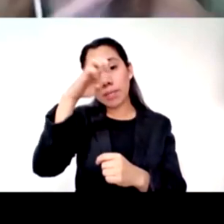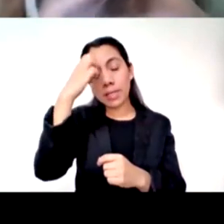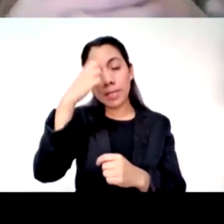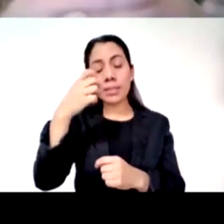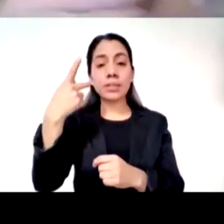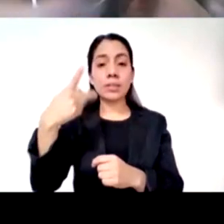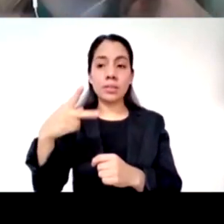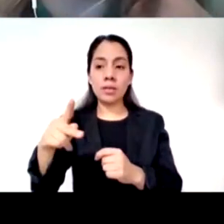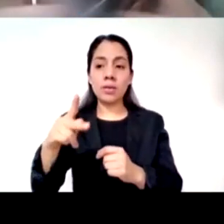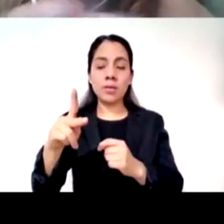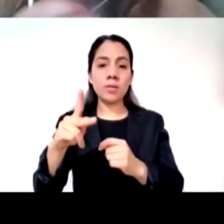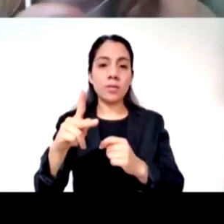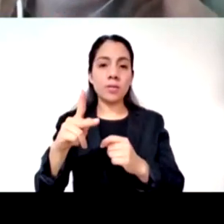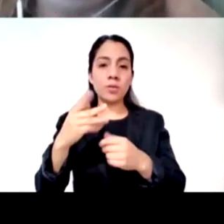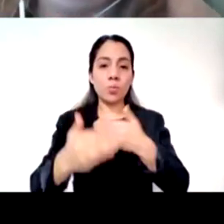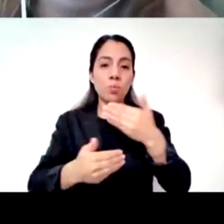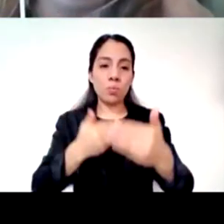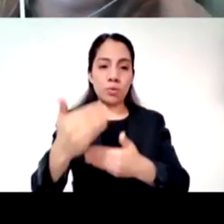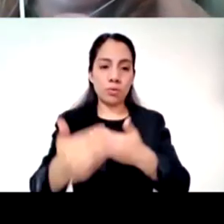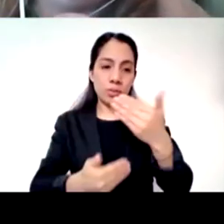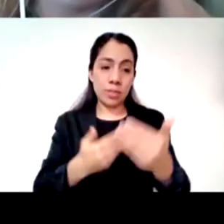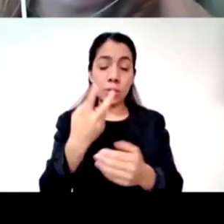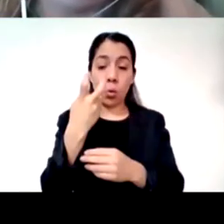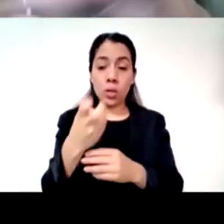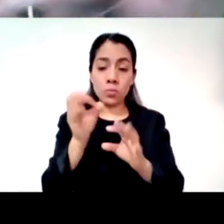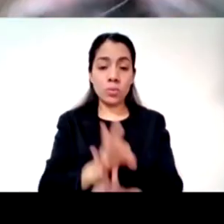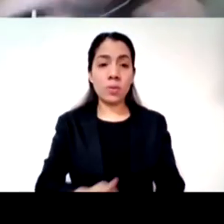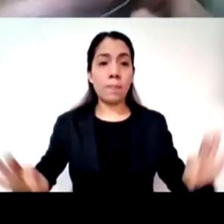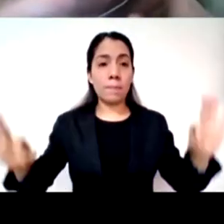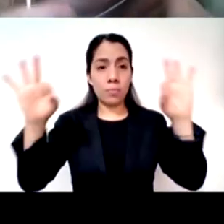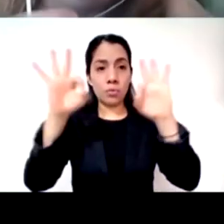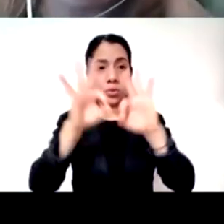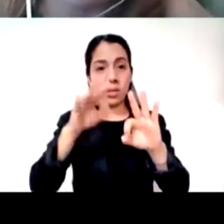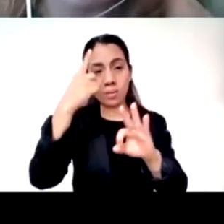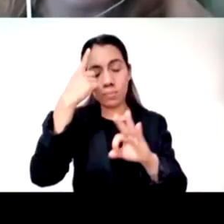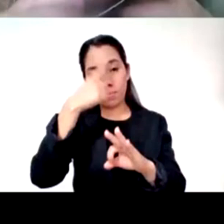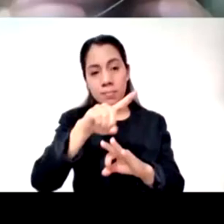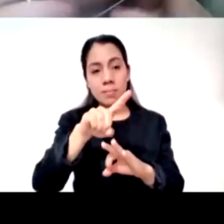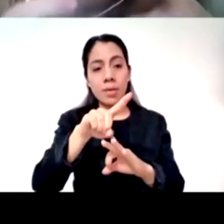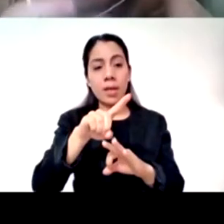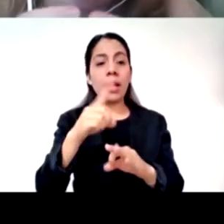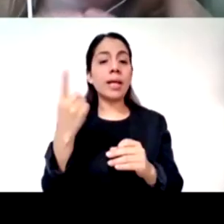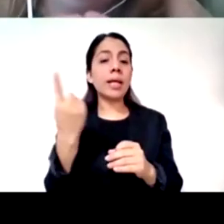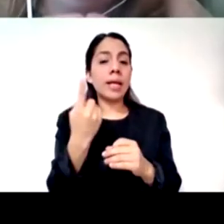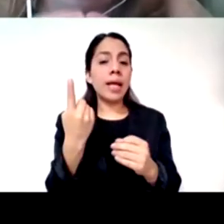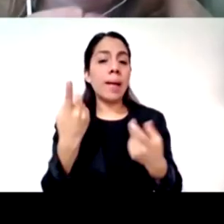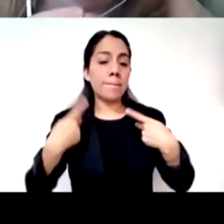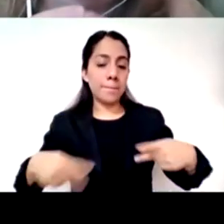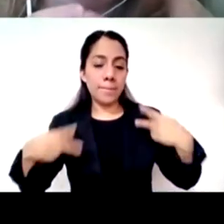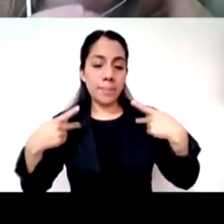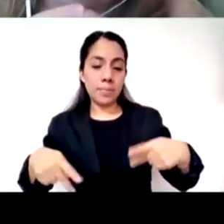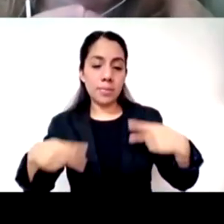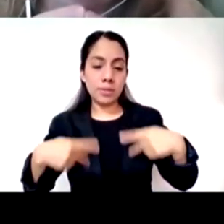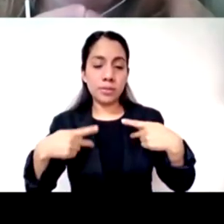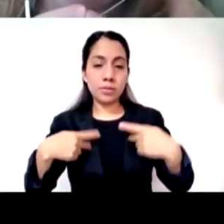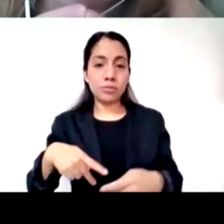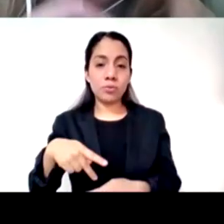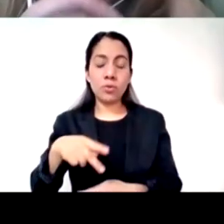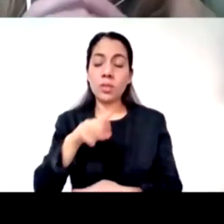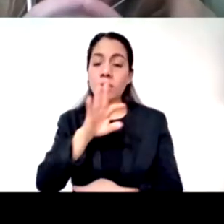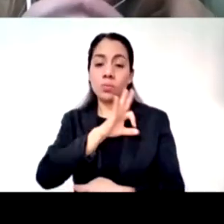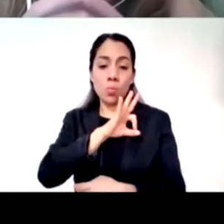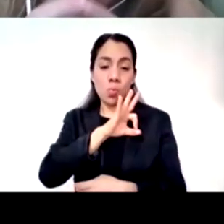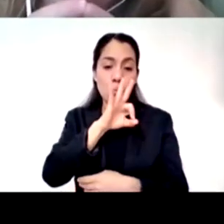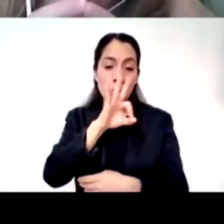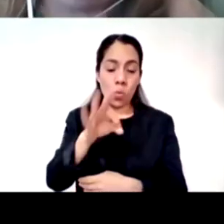proceso de vivir el duelo también no solo como personas o dentro de dinámicas interpersonales